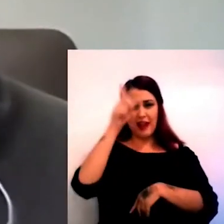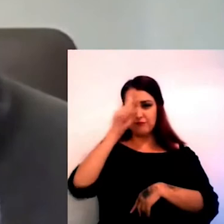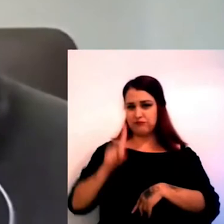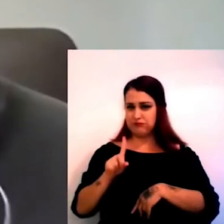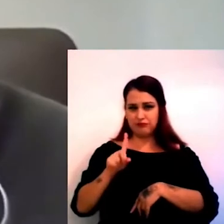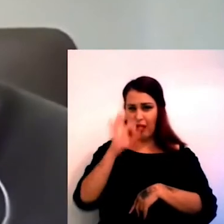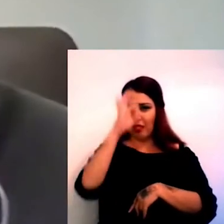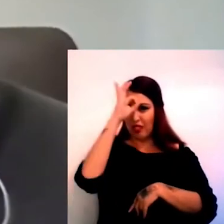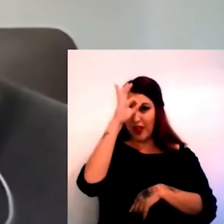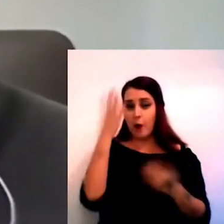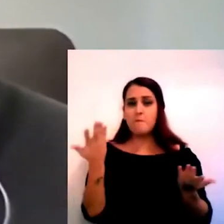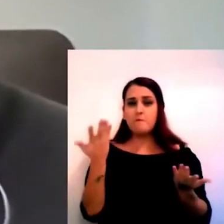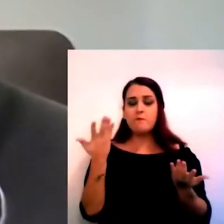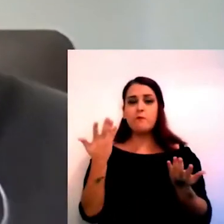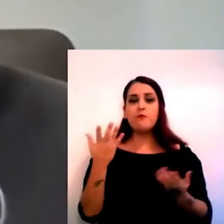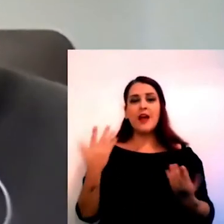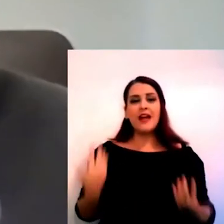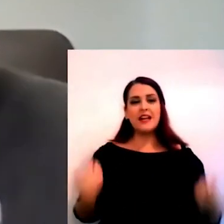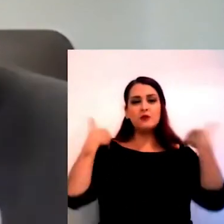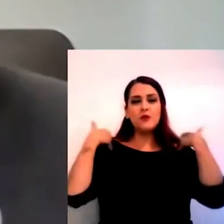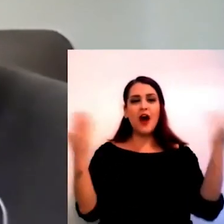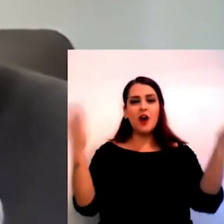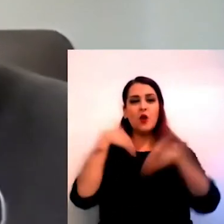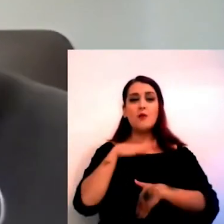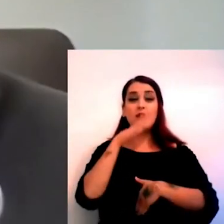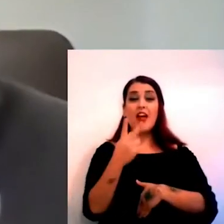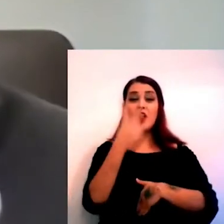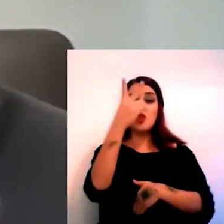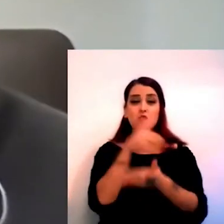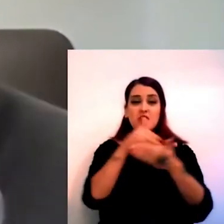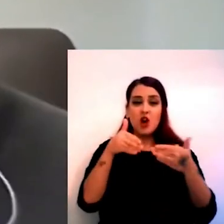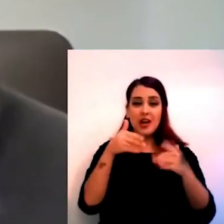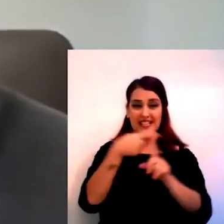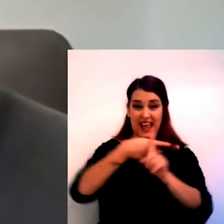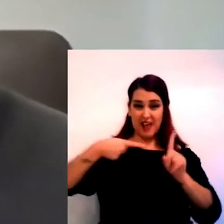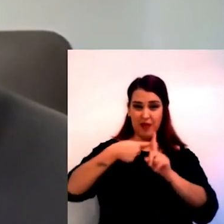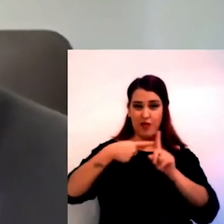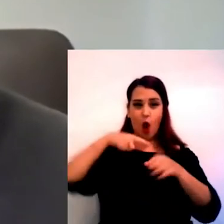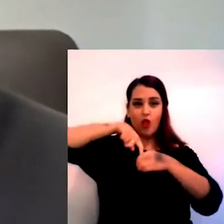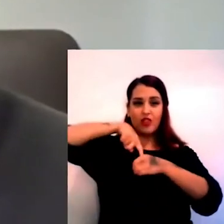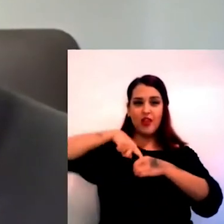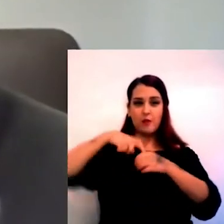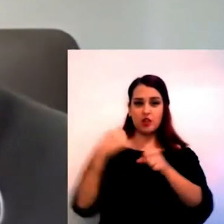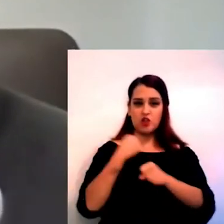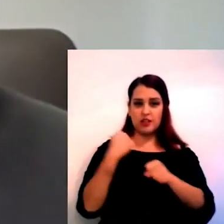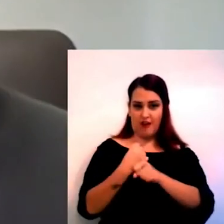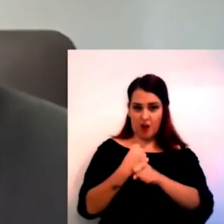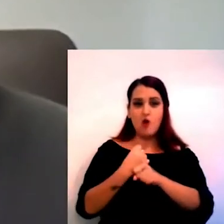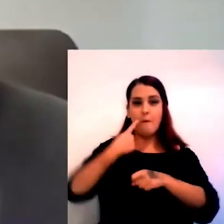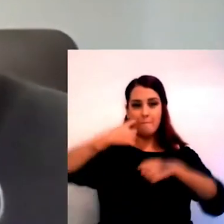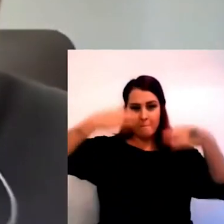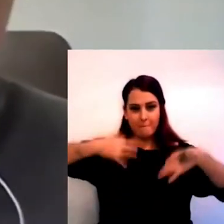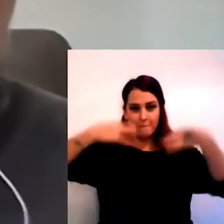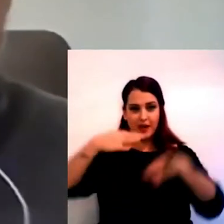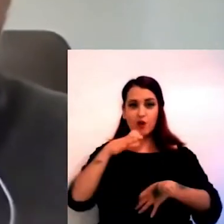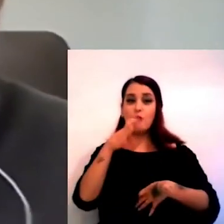está poniendo en riesgo más de dos millones de puestos de trabajo, certificados y comprobados. Dos millones de puestos de trabajo en el ámbito nacional. Y